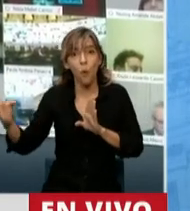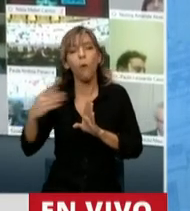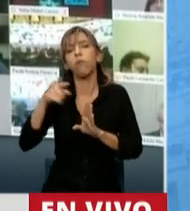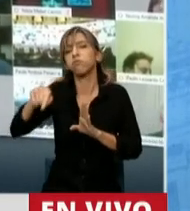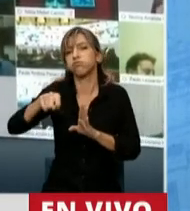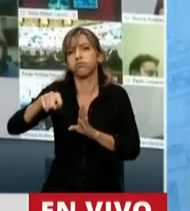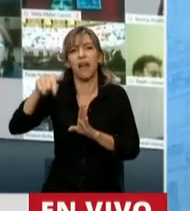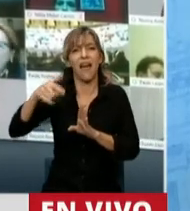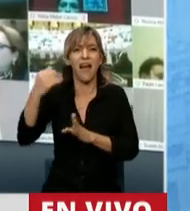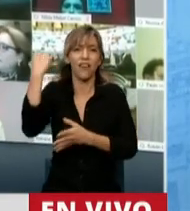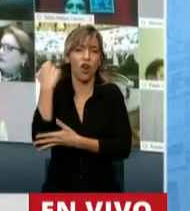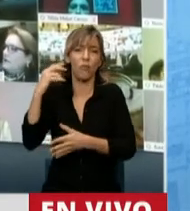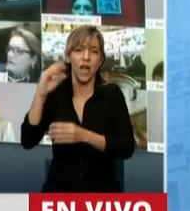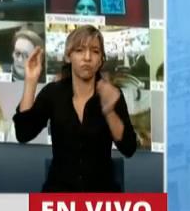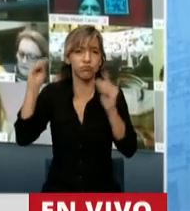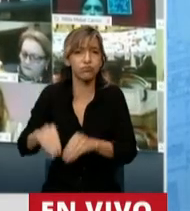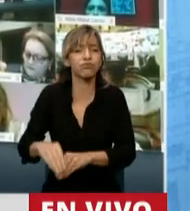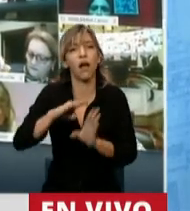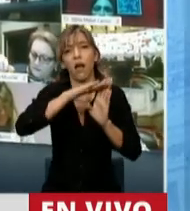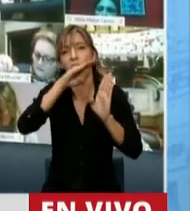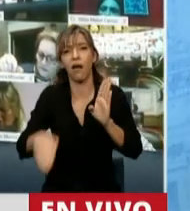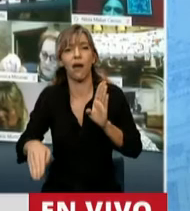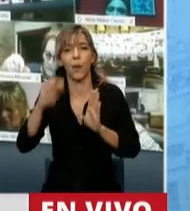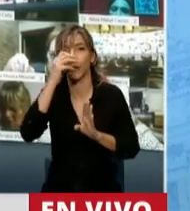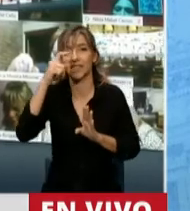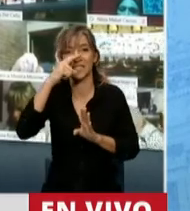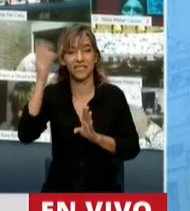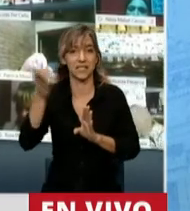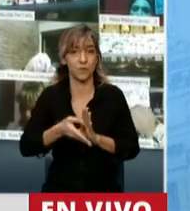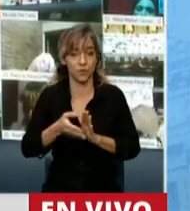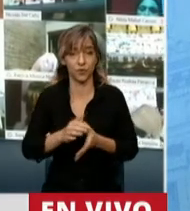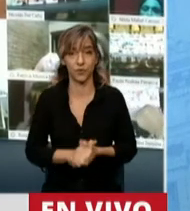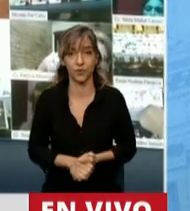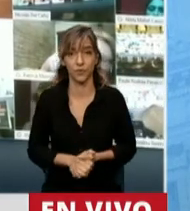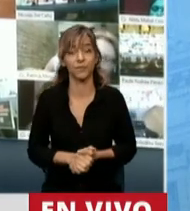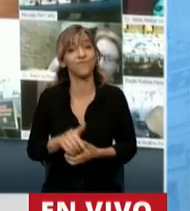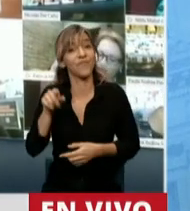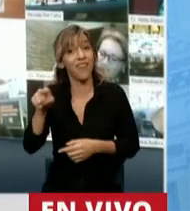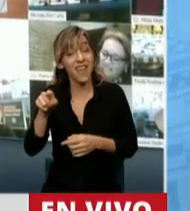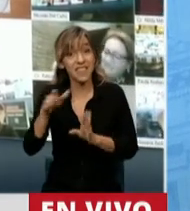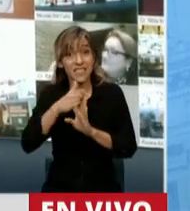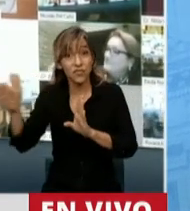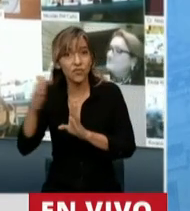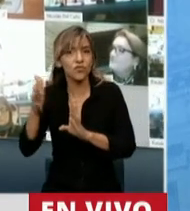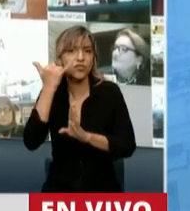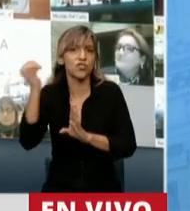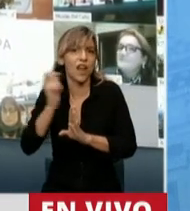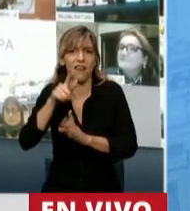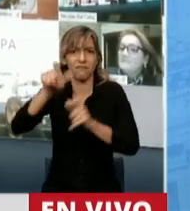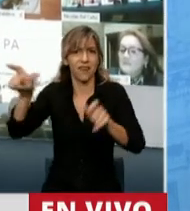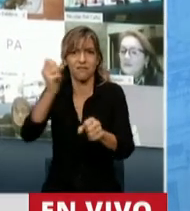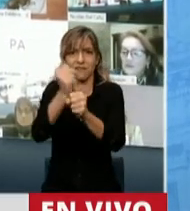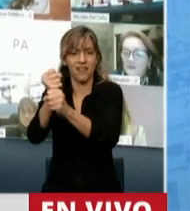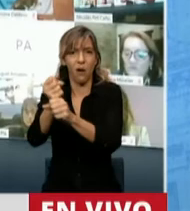caída llega hasta el 27%. Y esto, representado en el tema del empleo registrado,